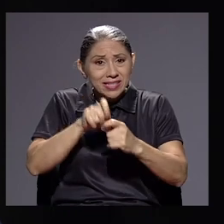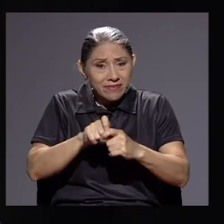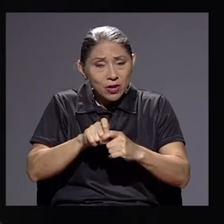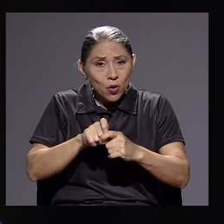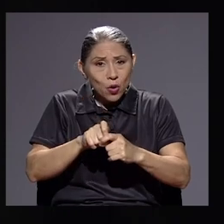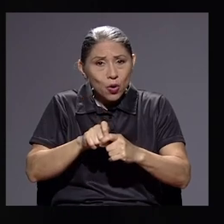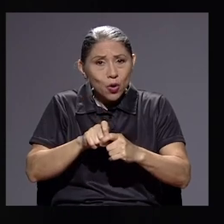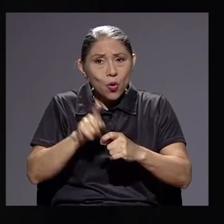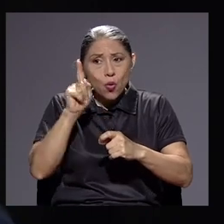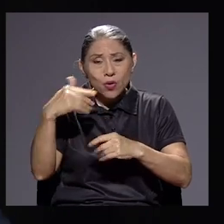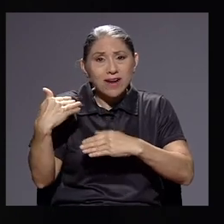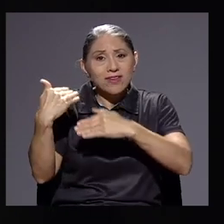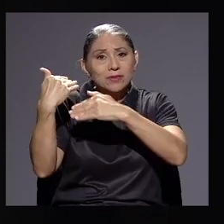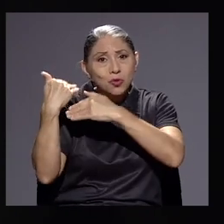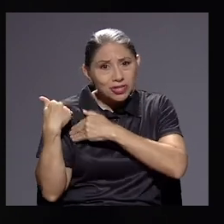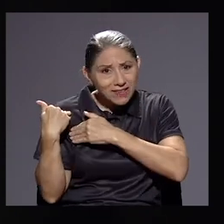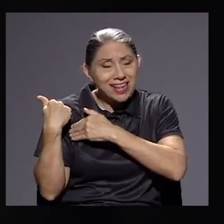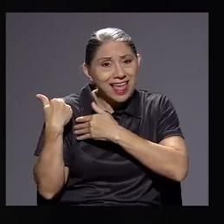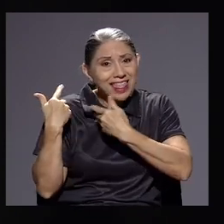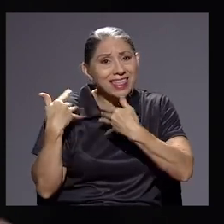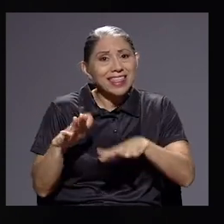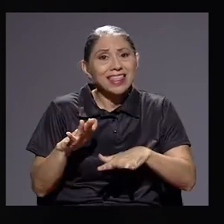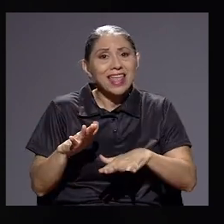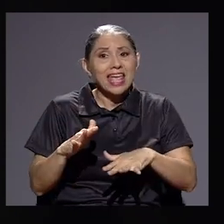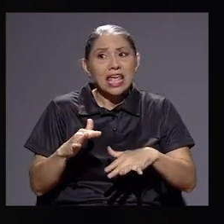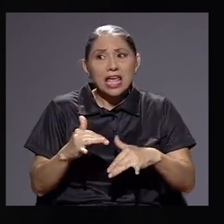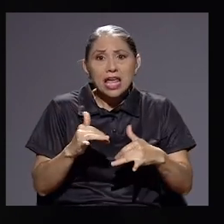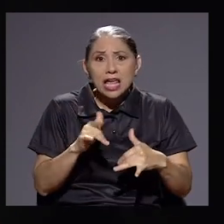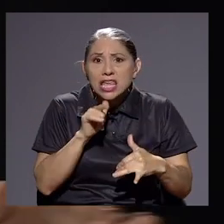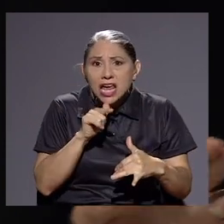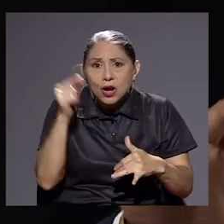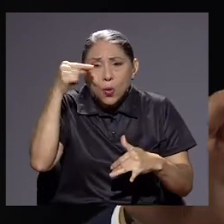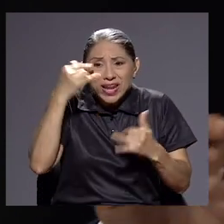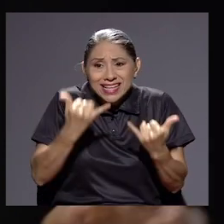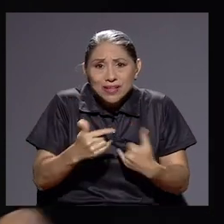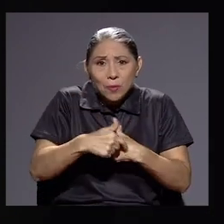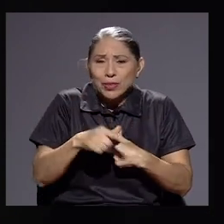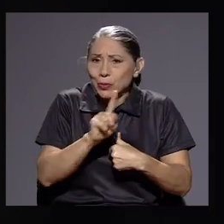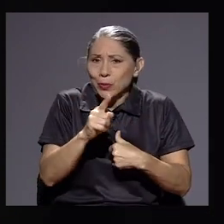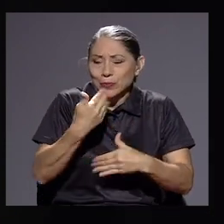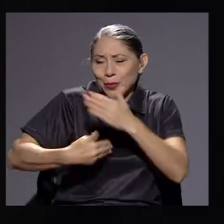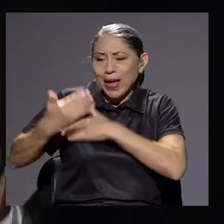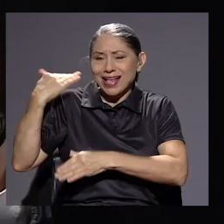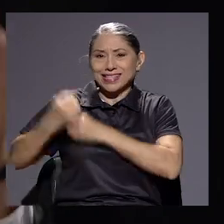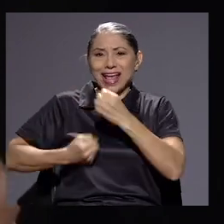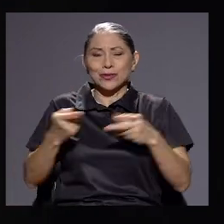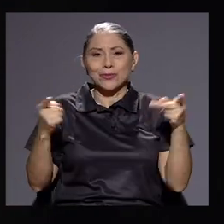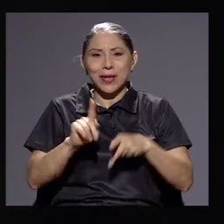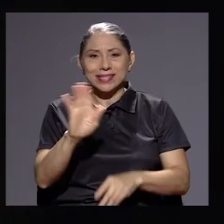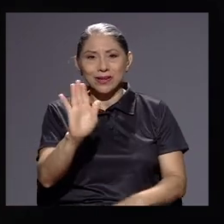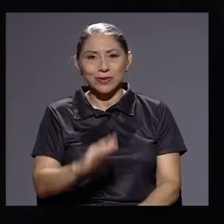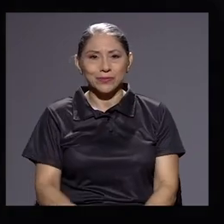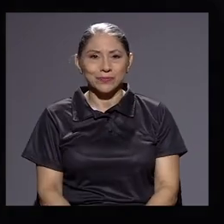responsabilidad que subyace en quien está gobernando en este momento. Esto viene sucediendo hace años. Hasta luego.